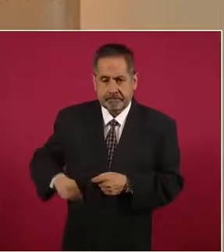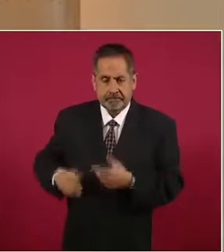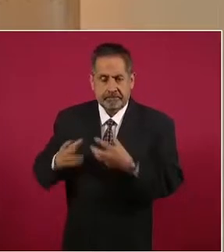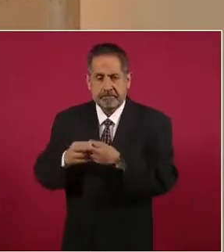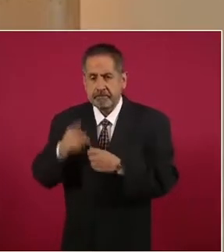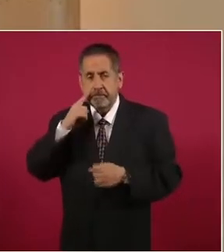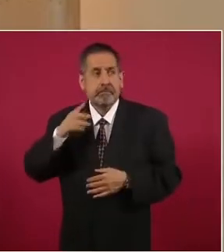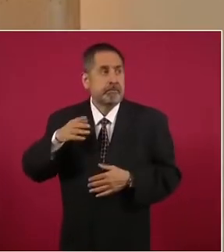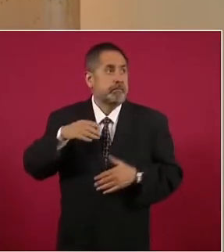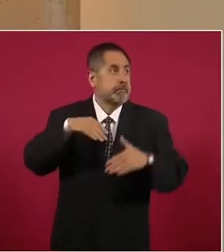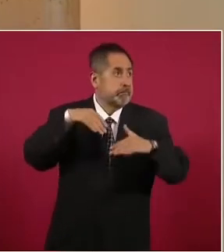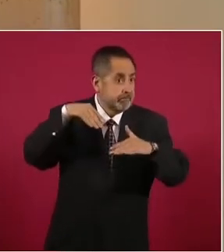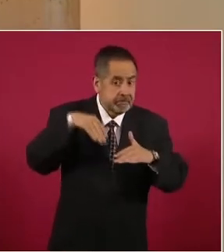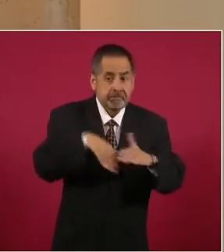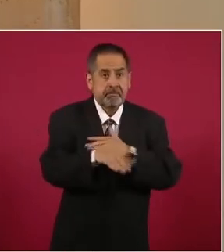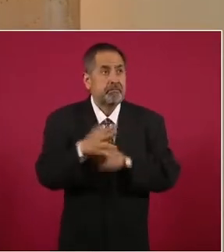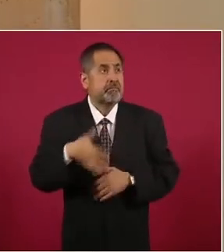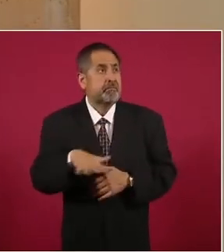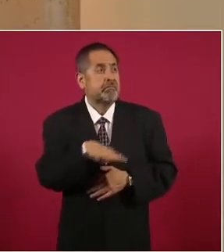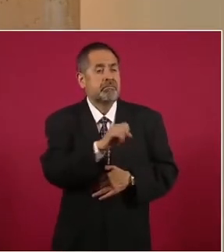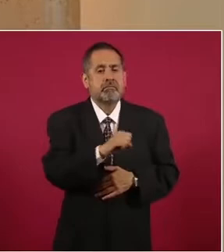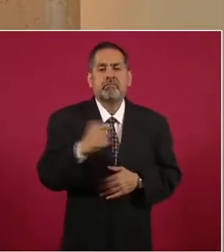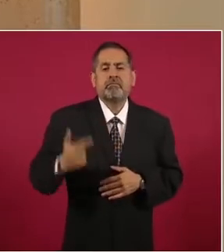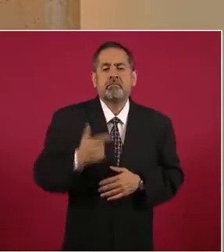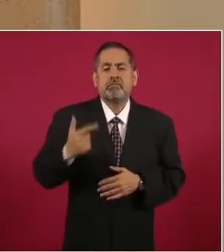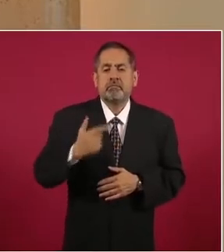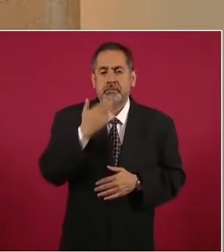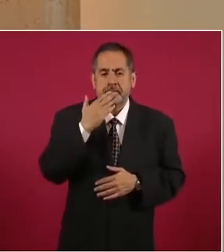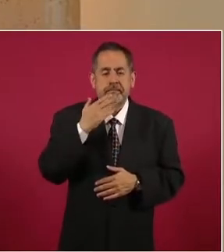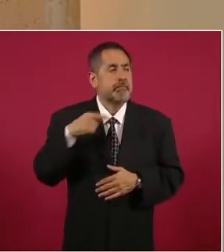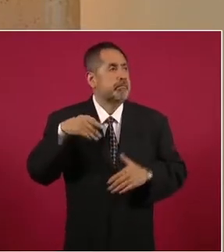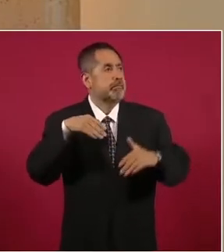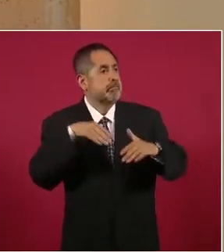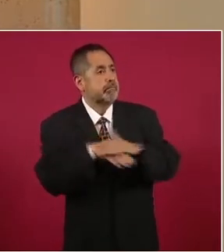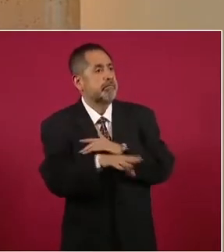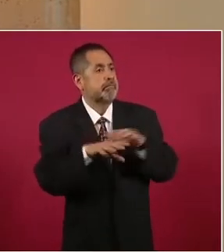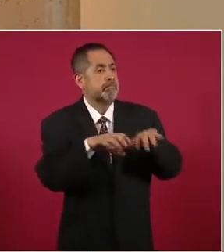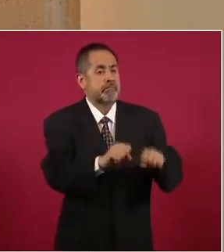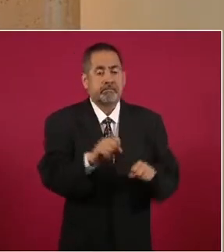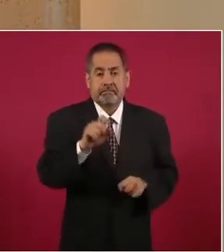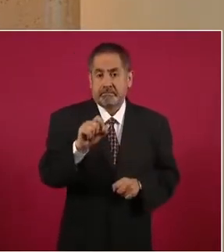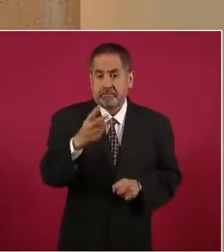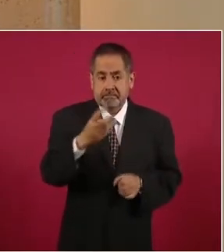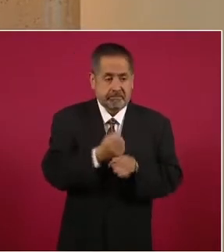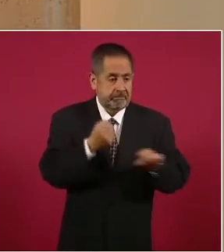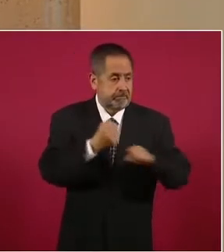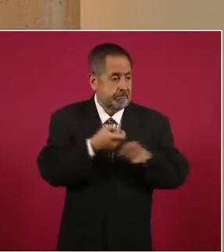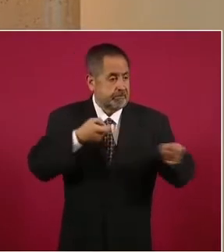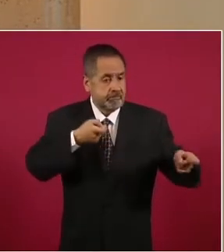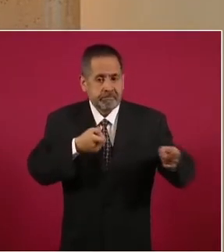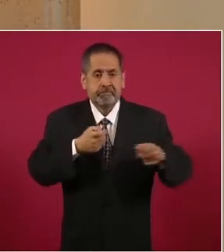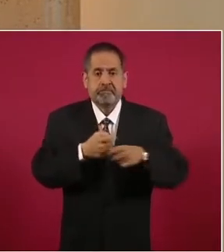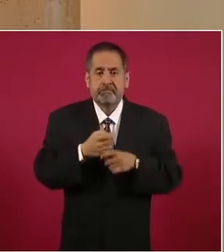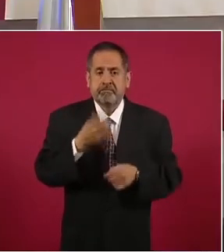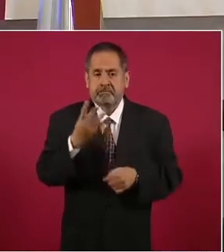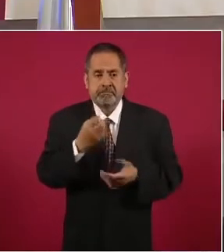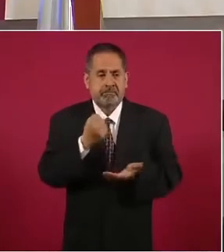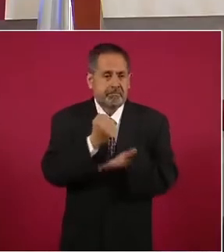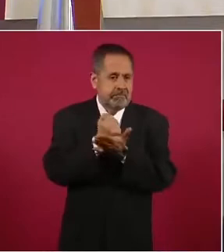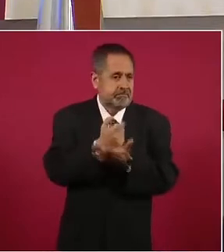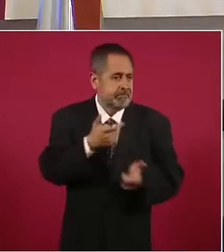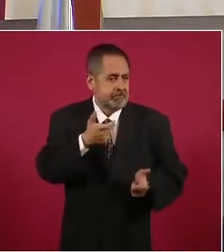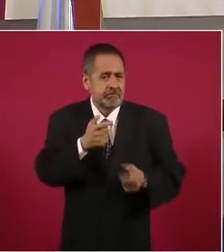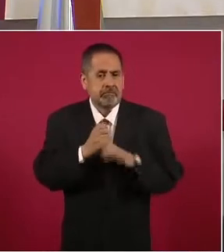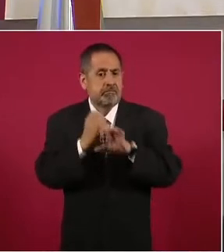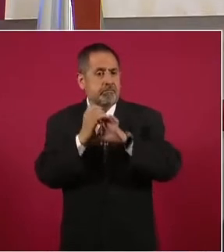cateo en un domicilio de Guaymas, se aseguraron 23 armas largas, tres armas cortas, un tubo